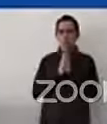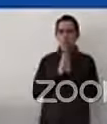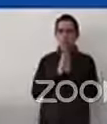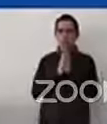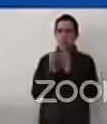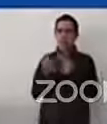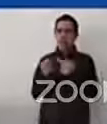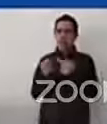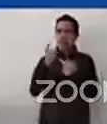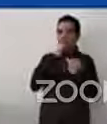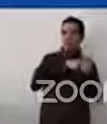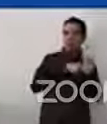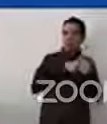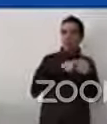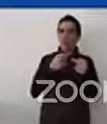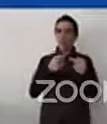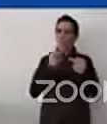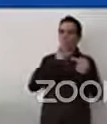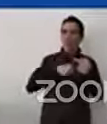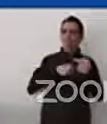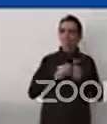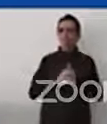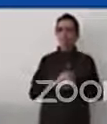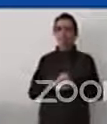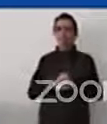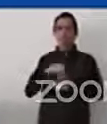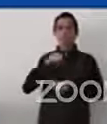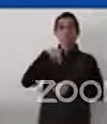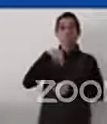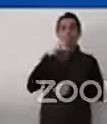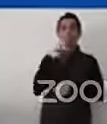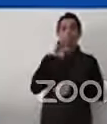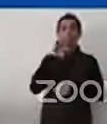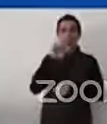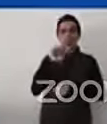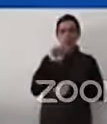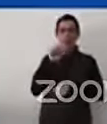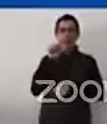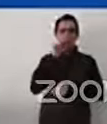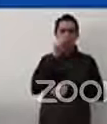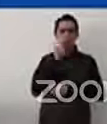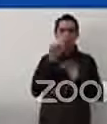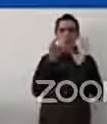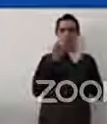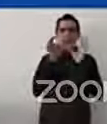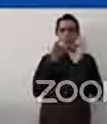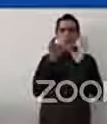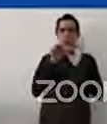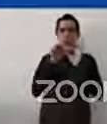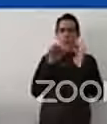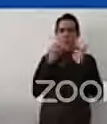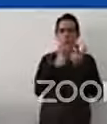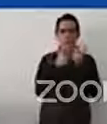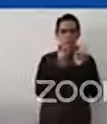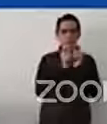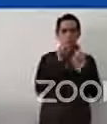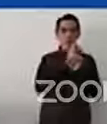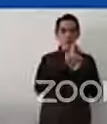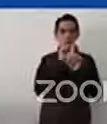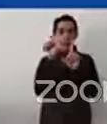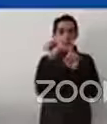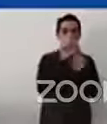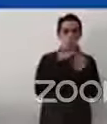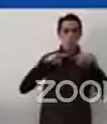¿Por qué desde la OEA hablamos de grupos en situación de vulnerabilidad y no de grupos vulnerables?